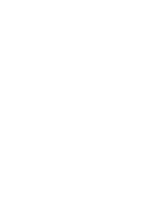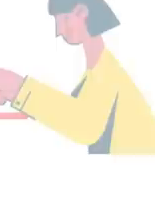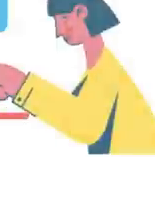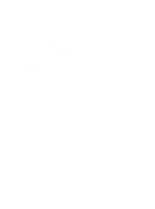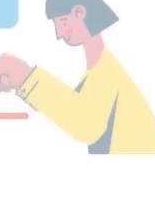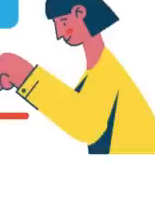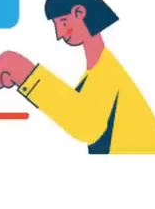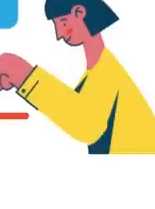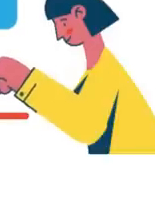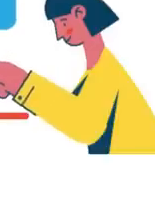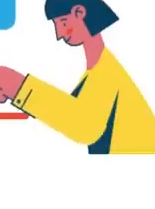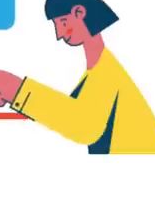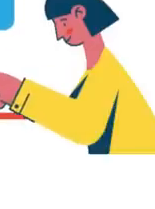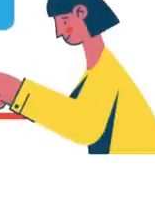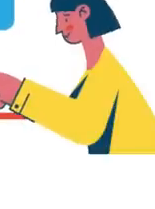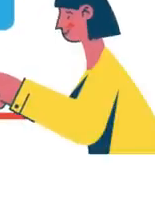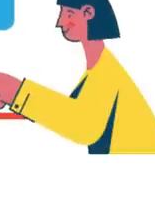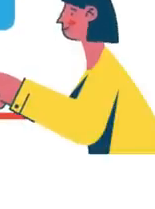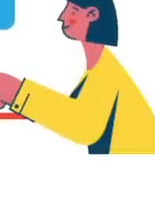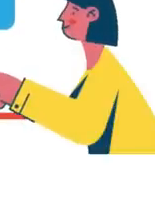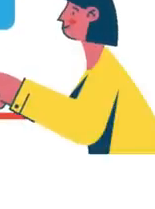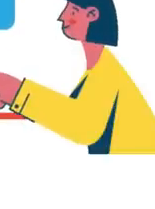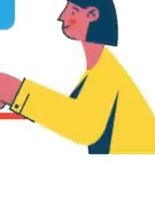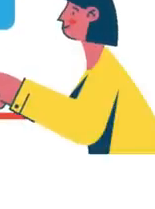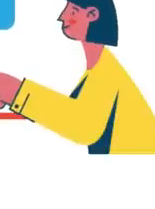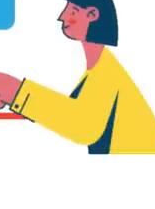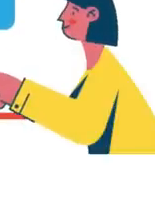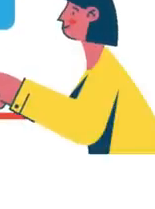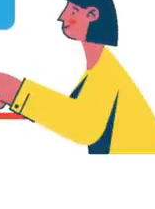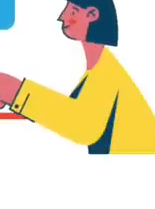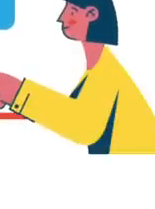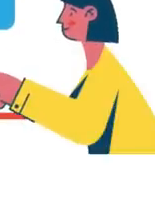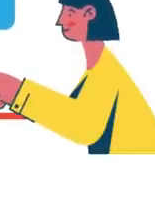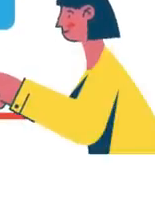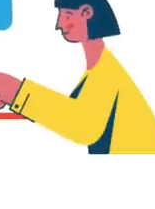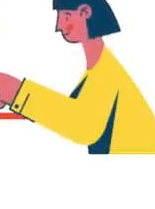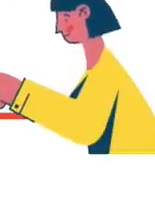y eso es un compromiso que un compromiso lo que sea es un compromiso Gracias.